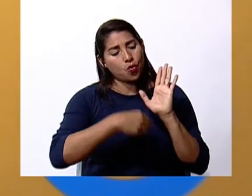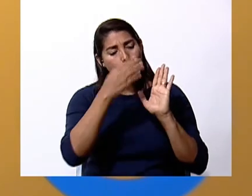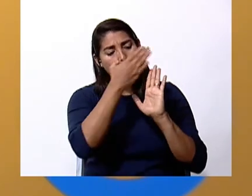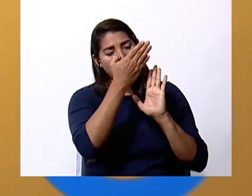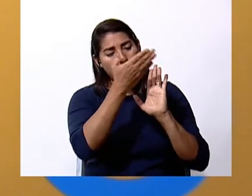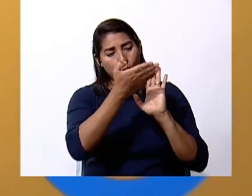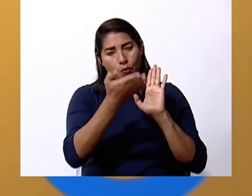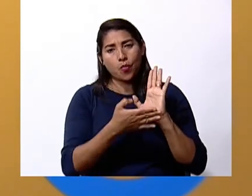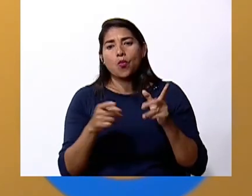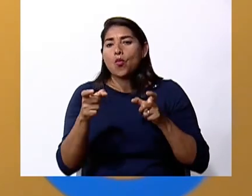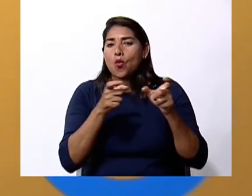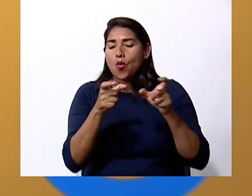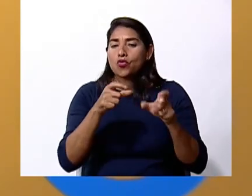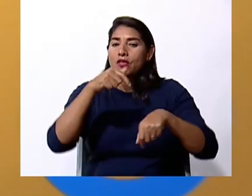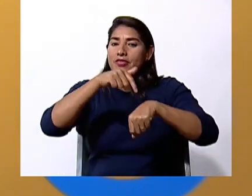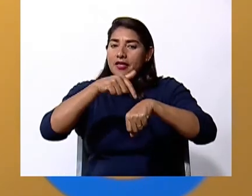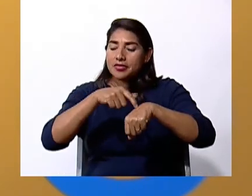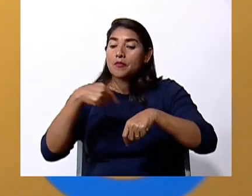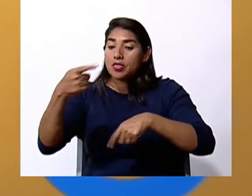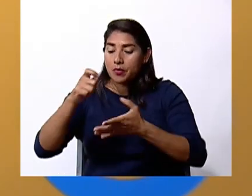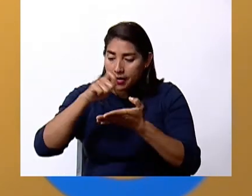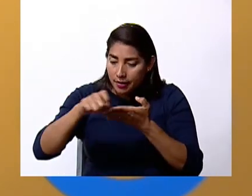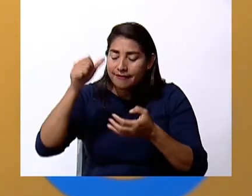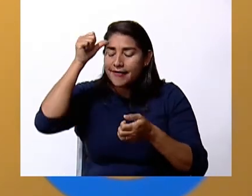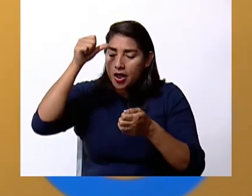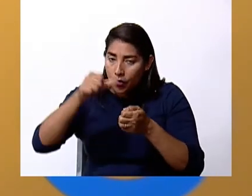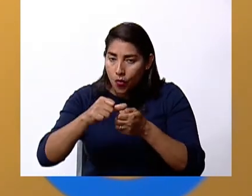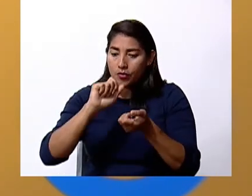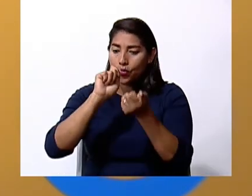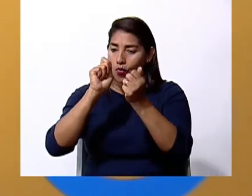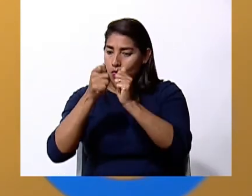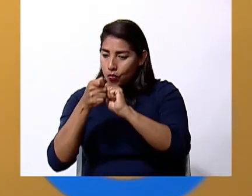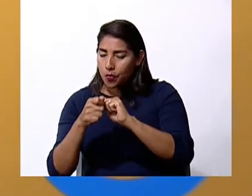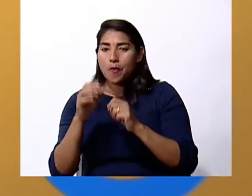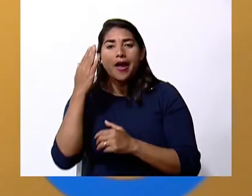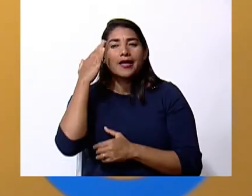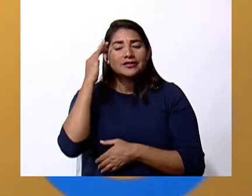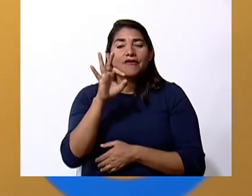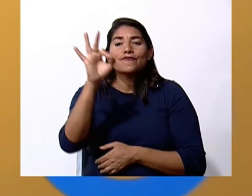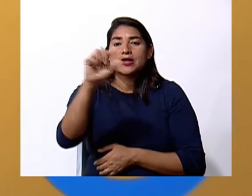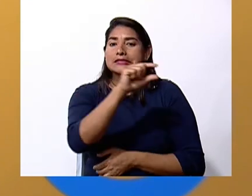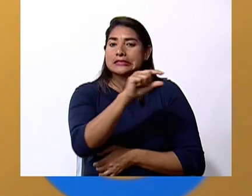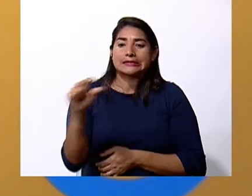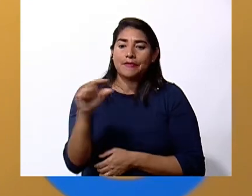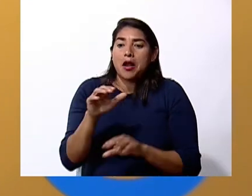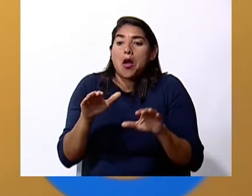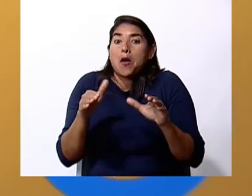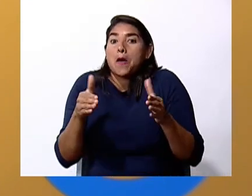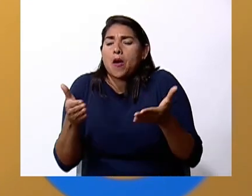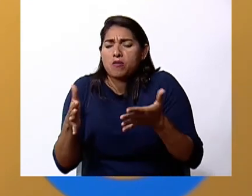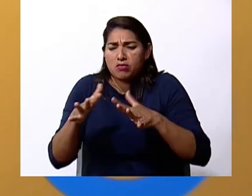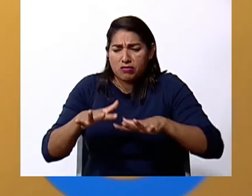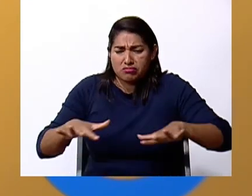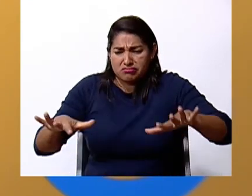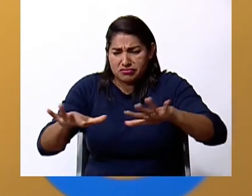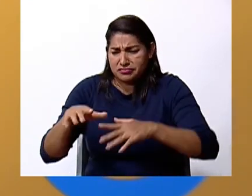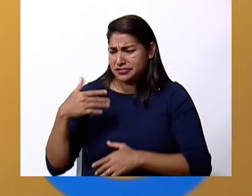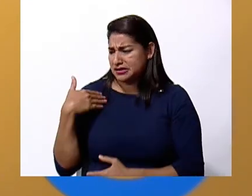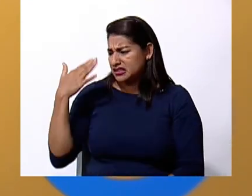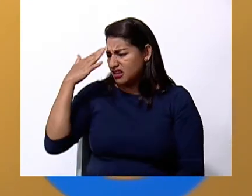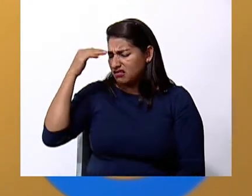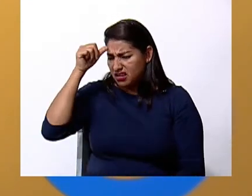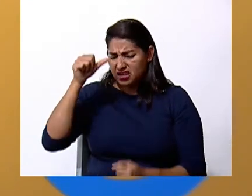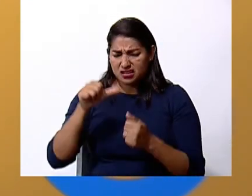les quede en casa y lo vayan anotando para que tengan el pronóstico de la semana como pronóstico no